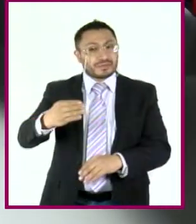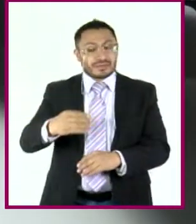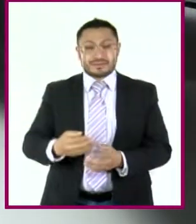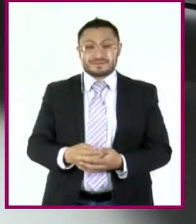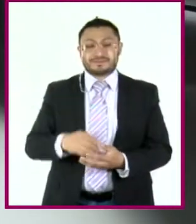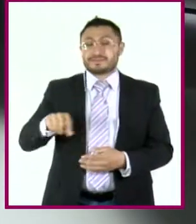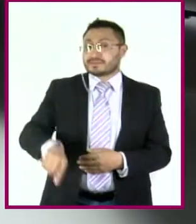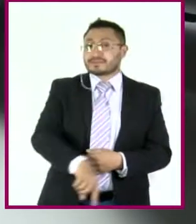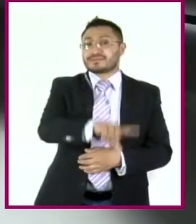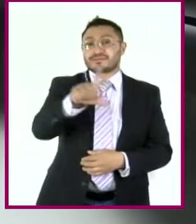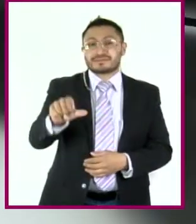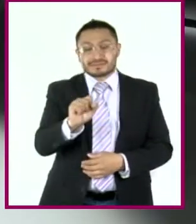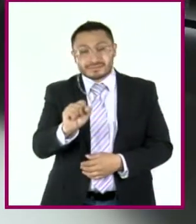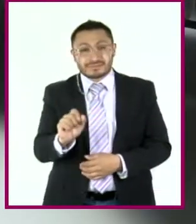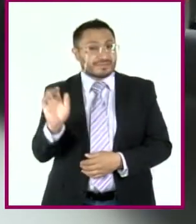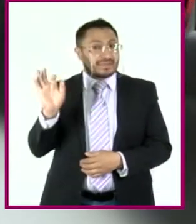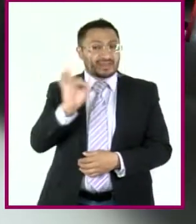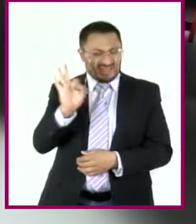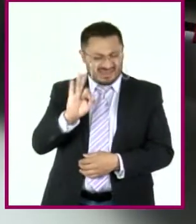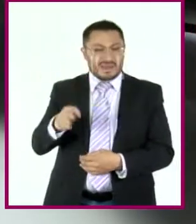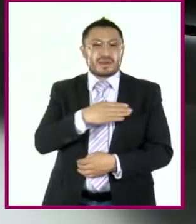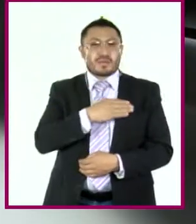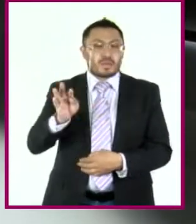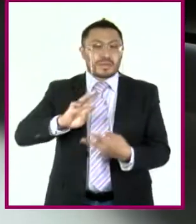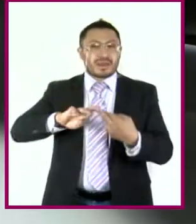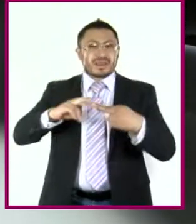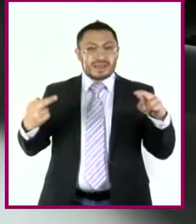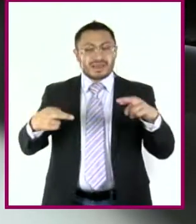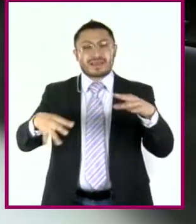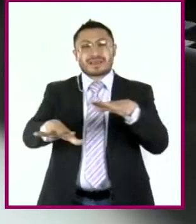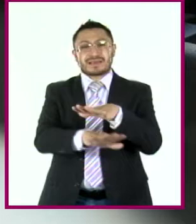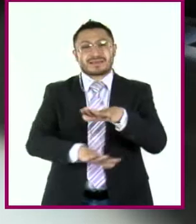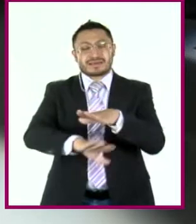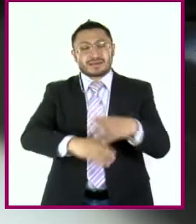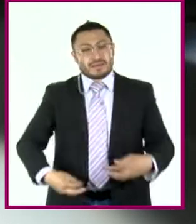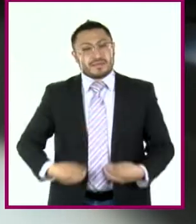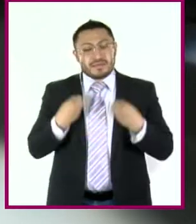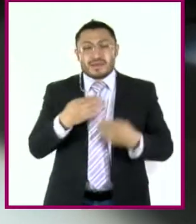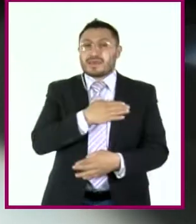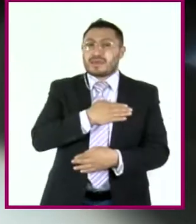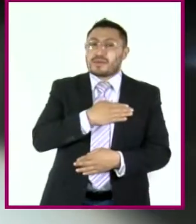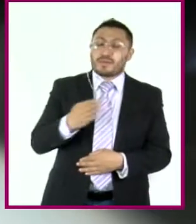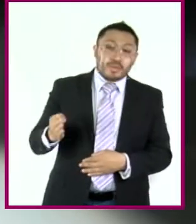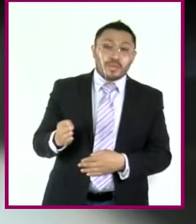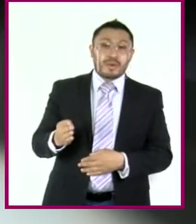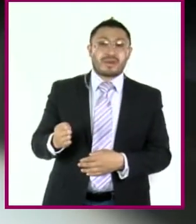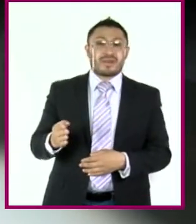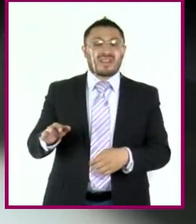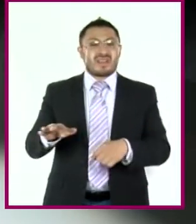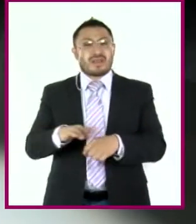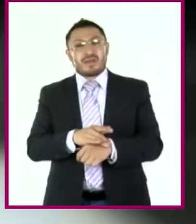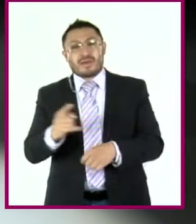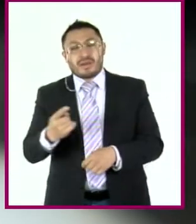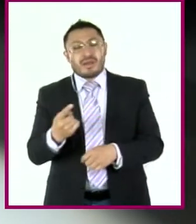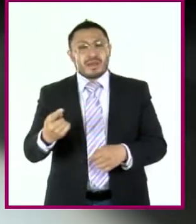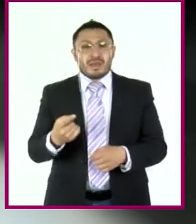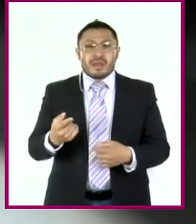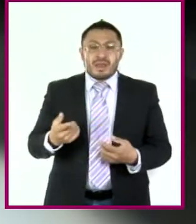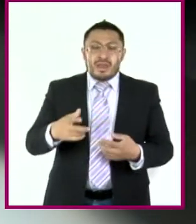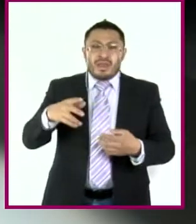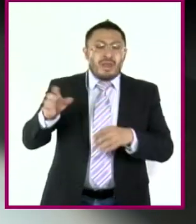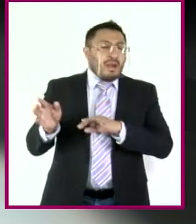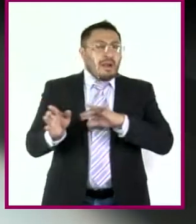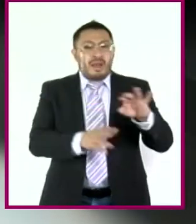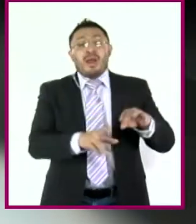si las buenas relaciones son la base de la vida buena, ¿por qué no comenzar a cultivar la